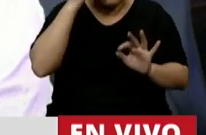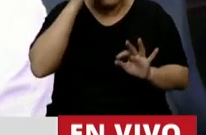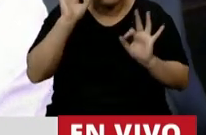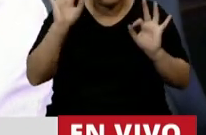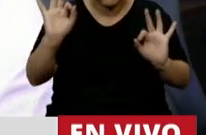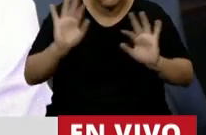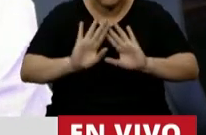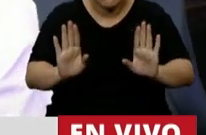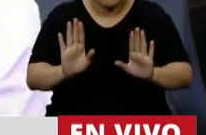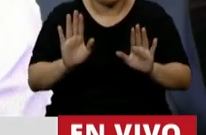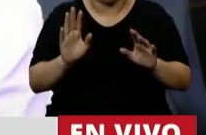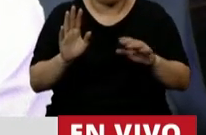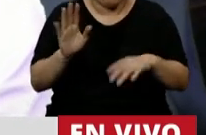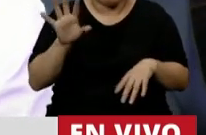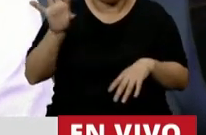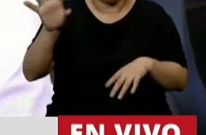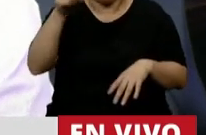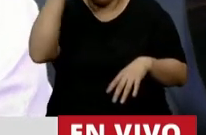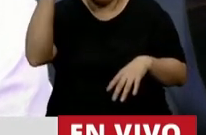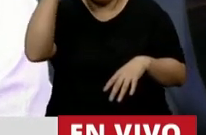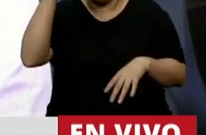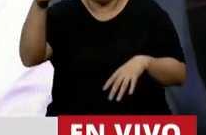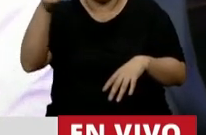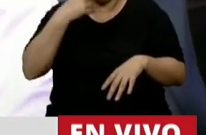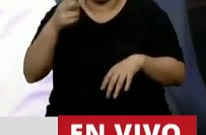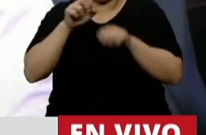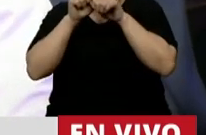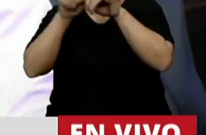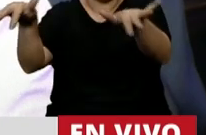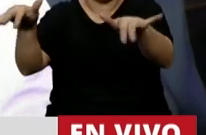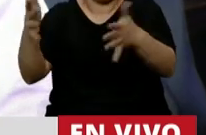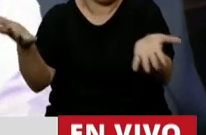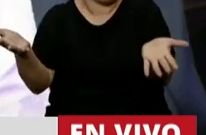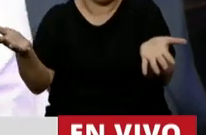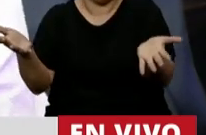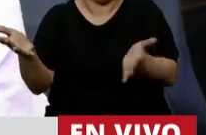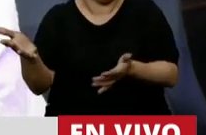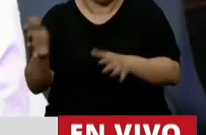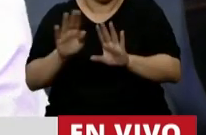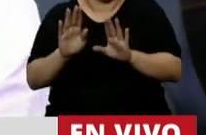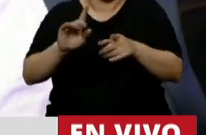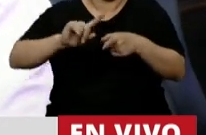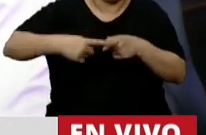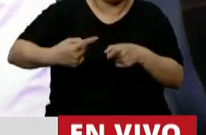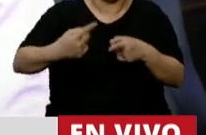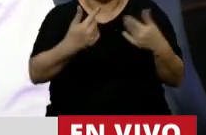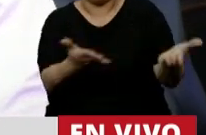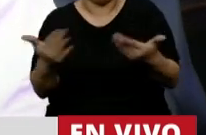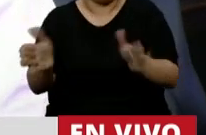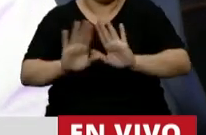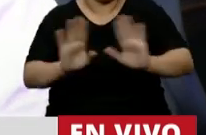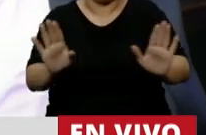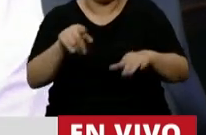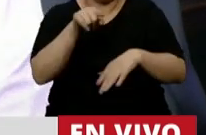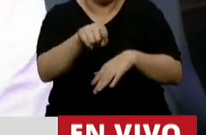ya tendríamos una ley de energía distribuida. Y sobre todo, si hubiéramos dejado las banderías políticas, hoy ya tendríamos